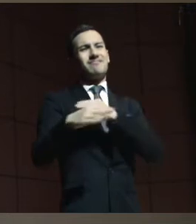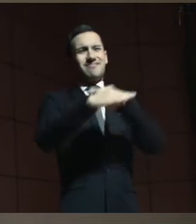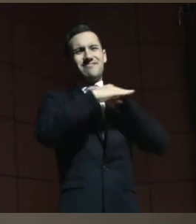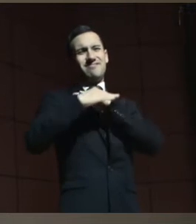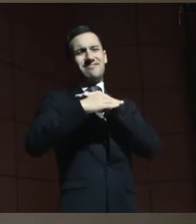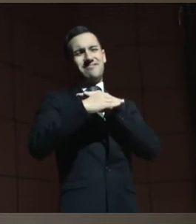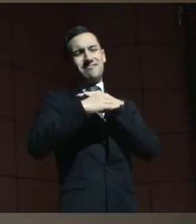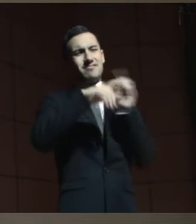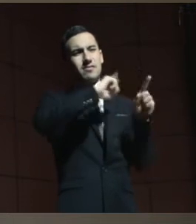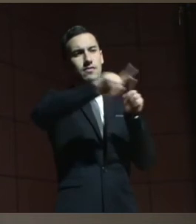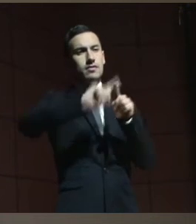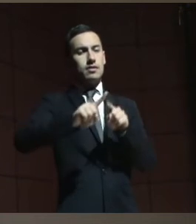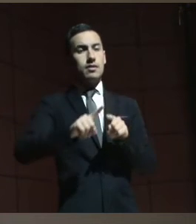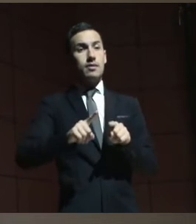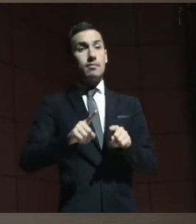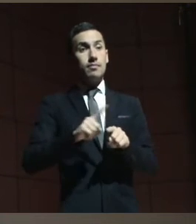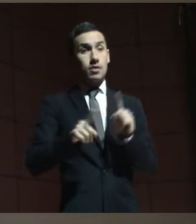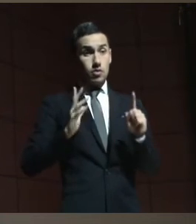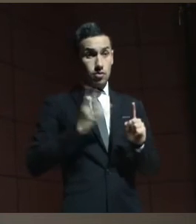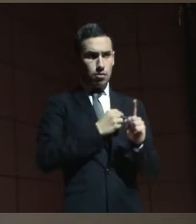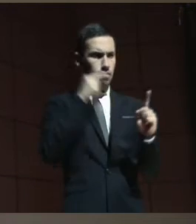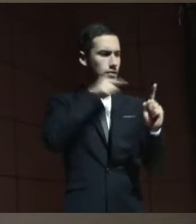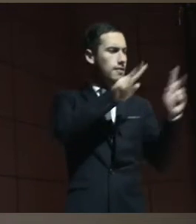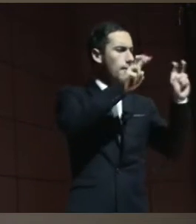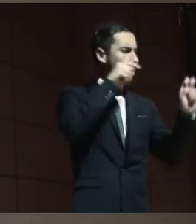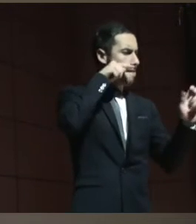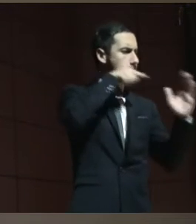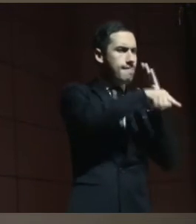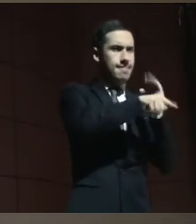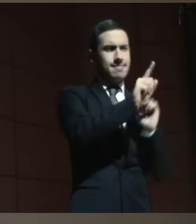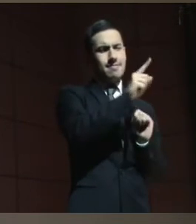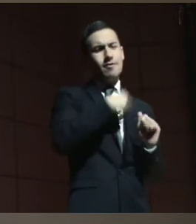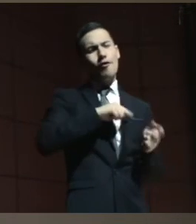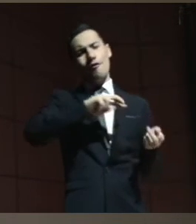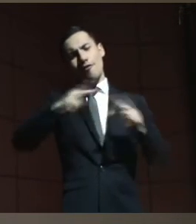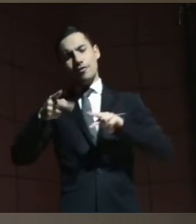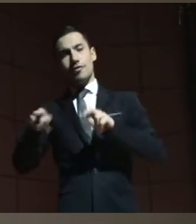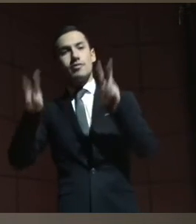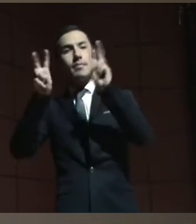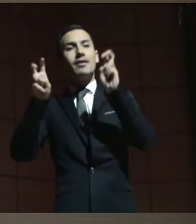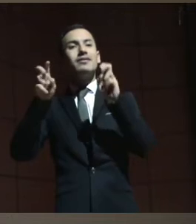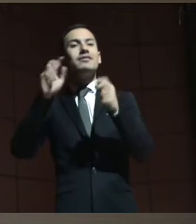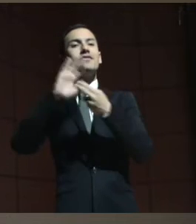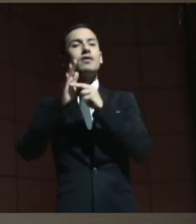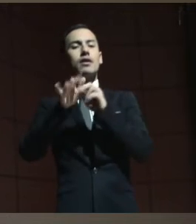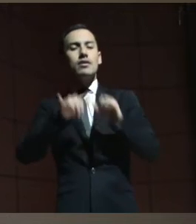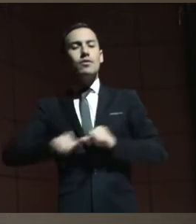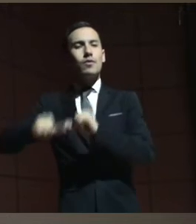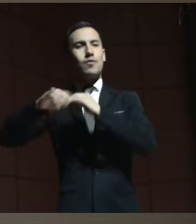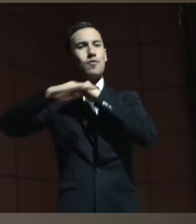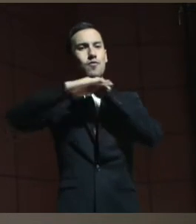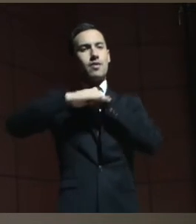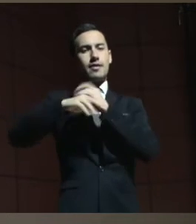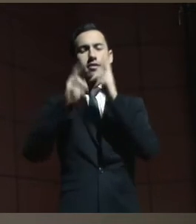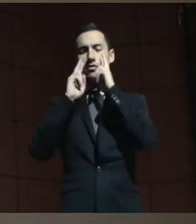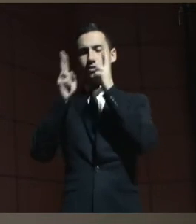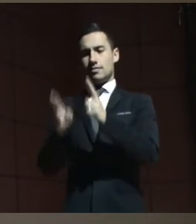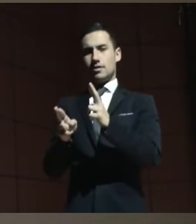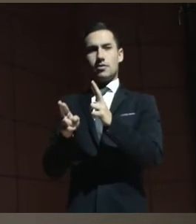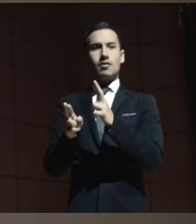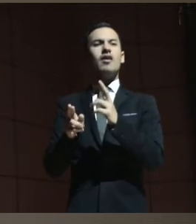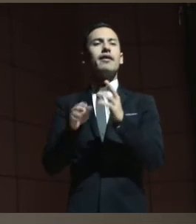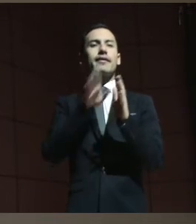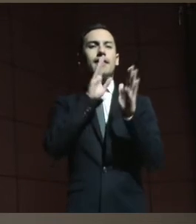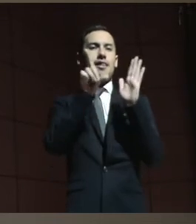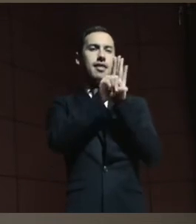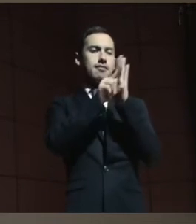Pero en realidad estamos hablando de eso, estamos hablando de igual reconocimiento de persona ante la ley.